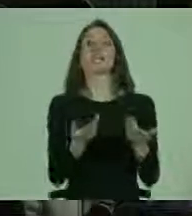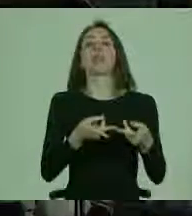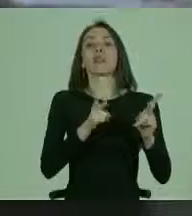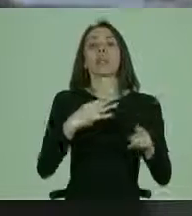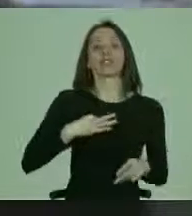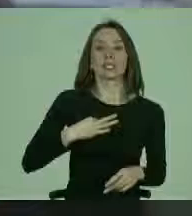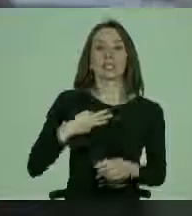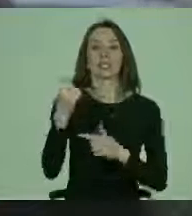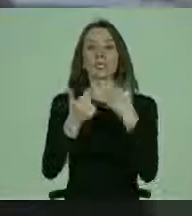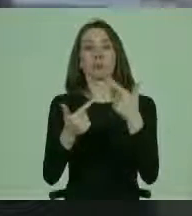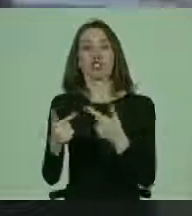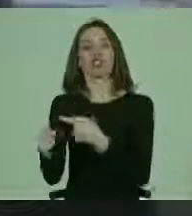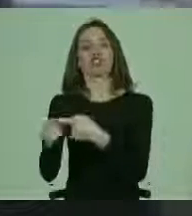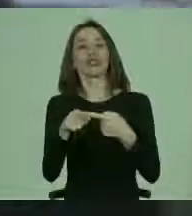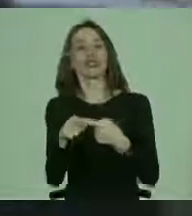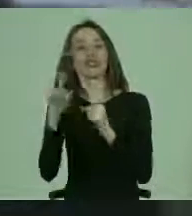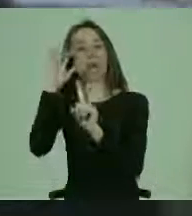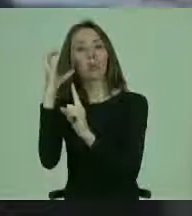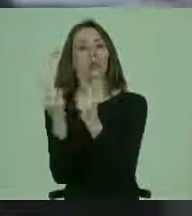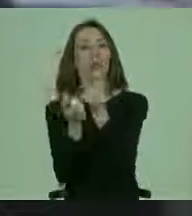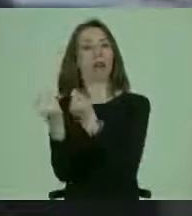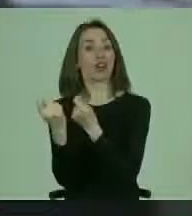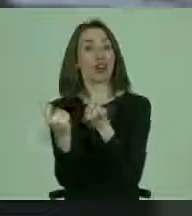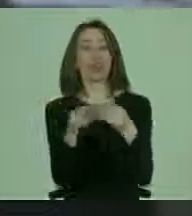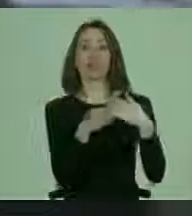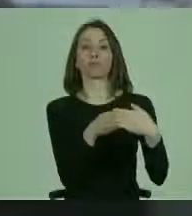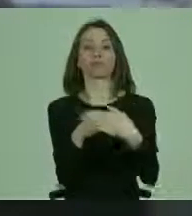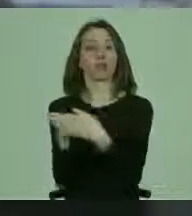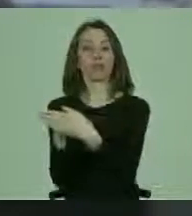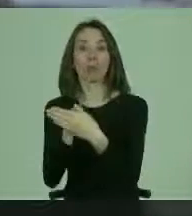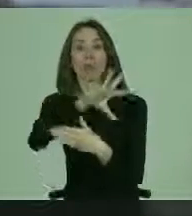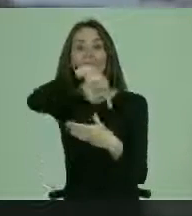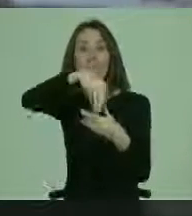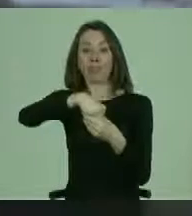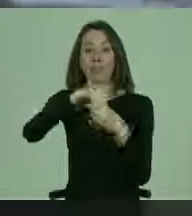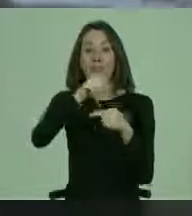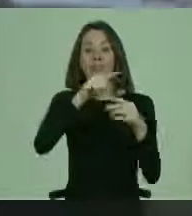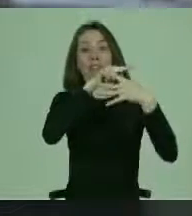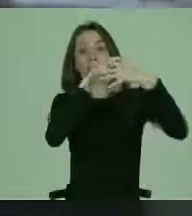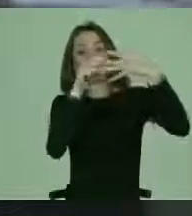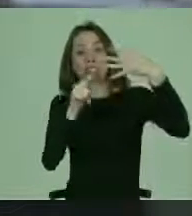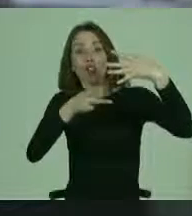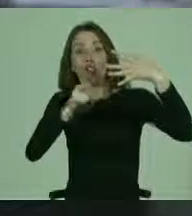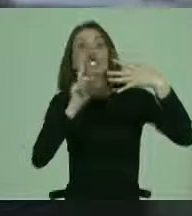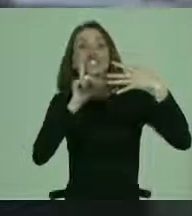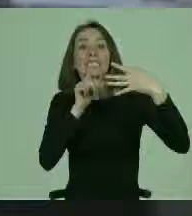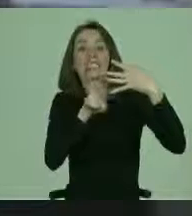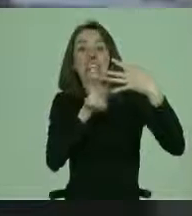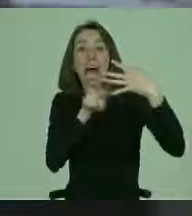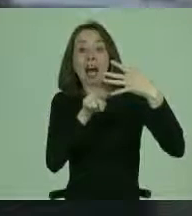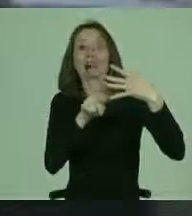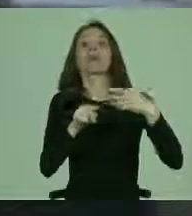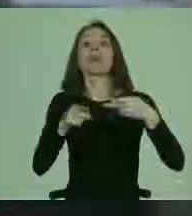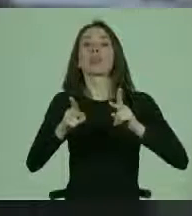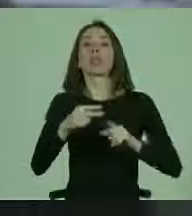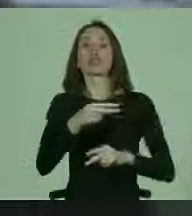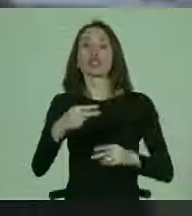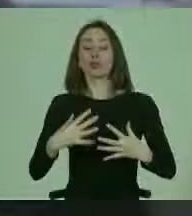económicos, sociales y culturales, y entre ellos los derechos sexuales y reproductivos, desde luego